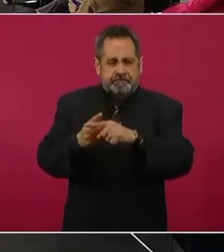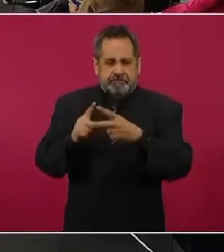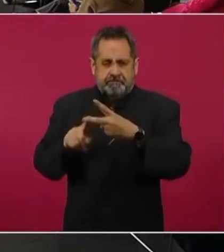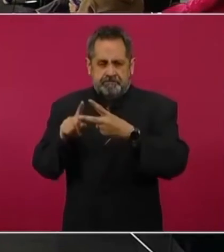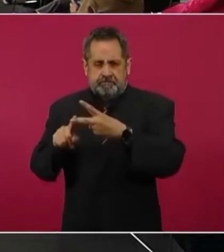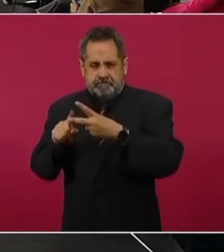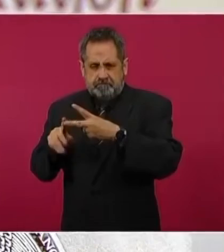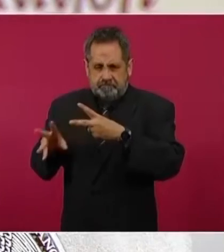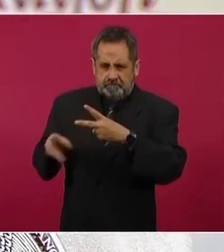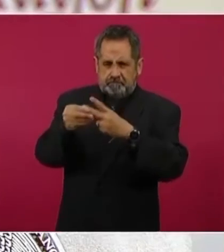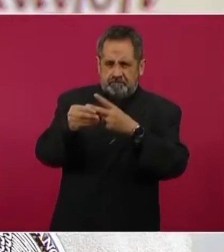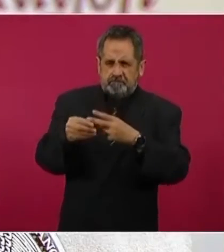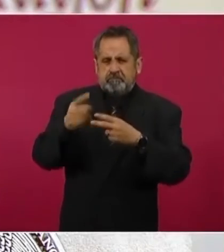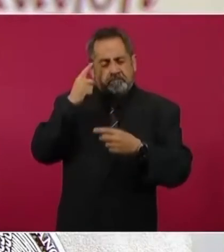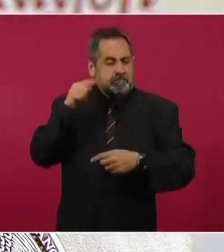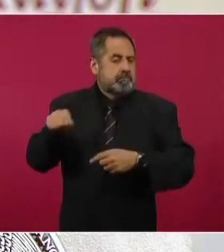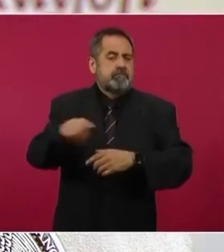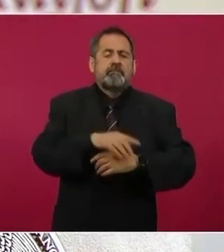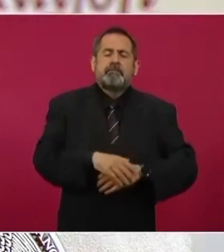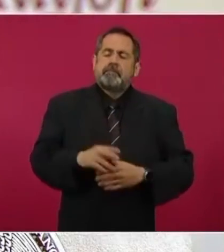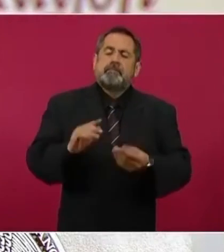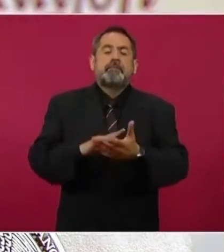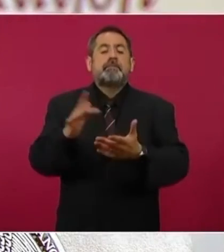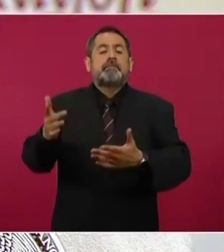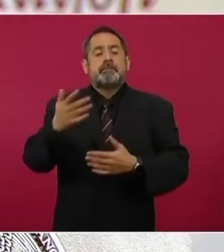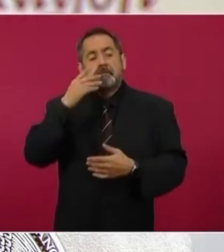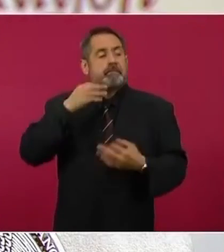Silvia Silva, Noticias TVT.